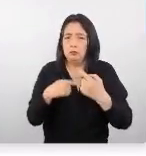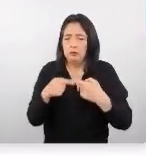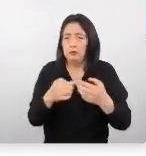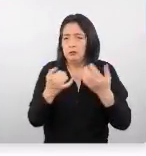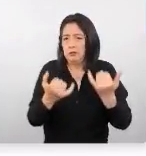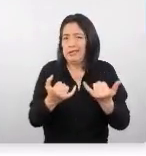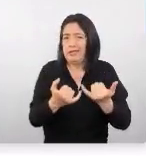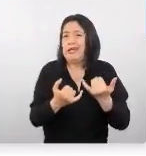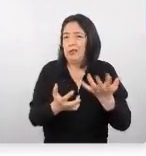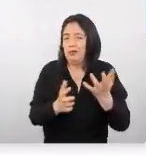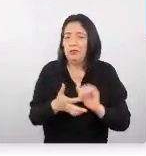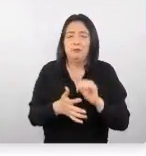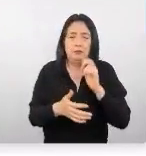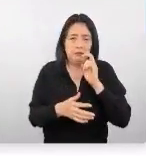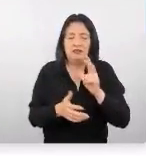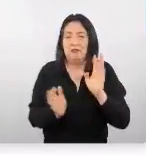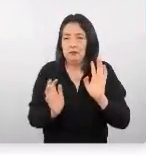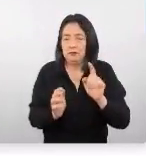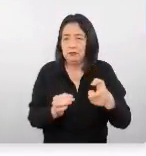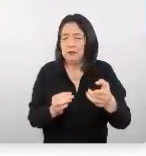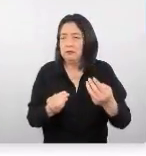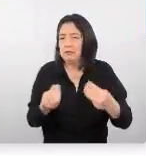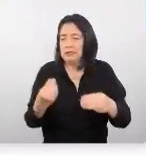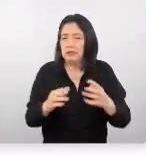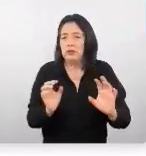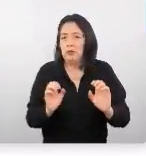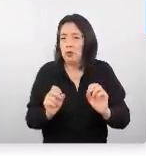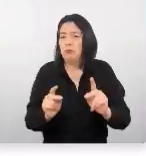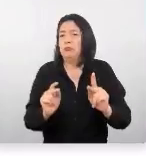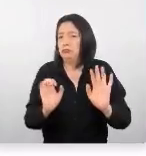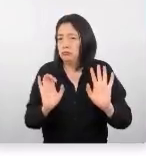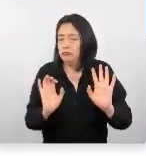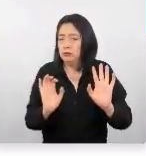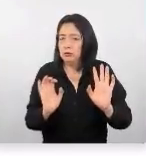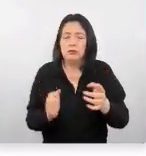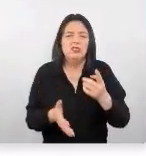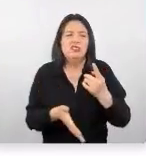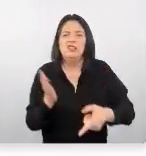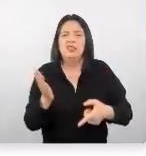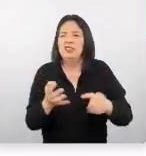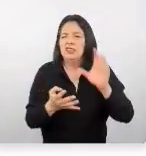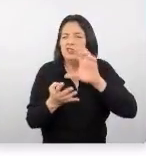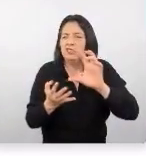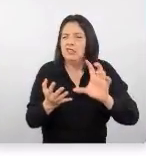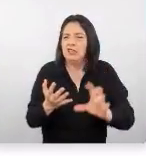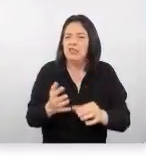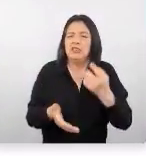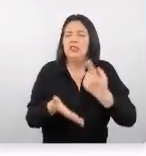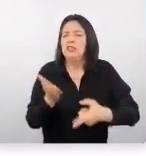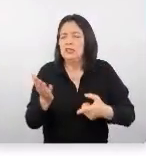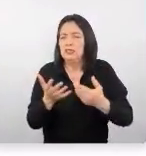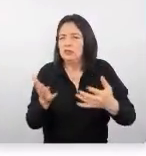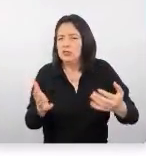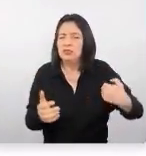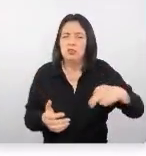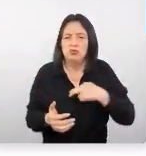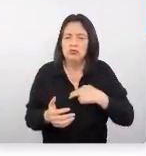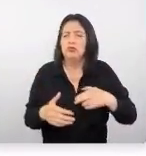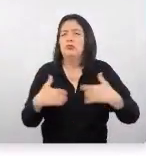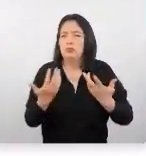actual. Veamos este mercado como oportunidad y ver cuáles son las características y elementos que nosotros podemos